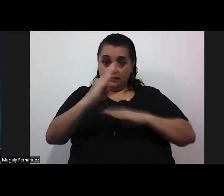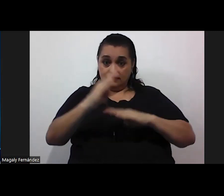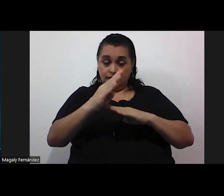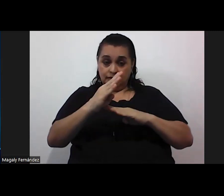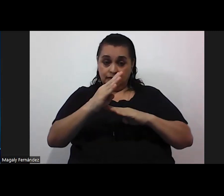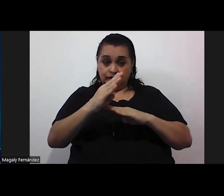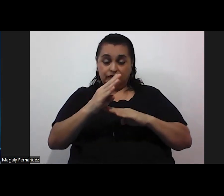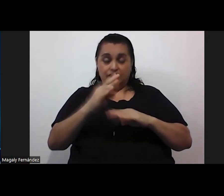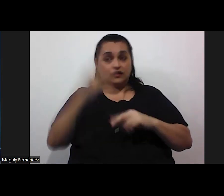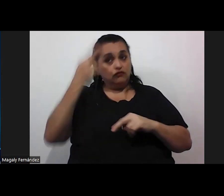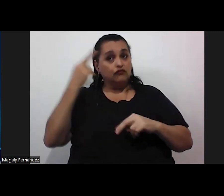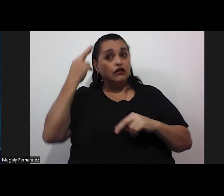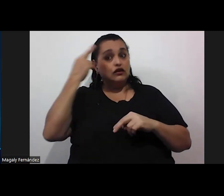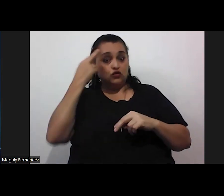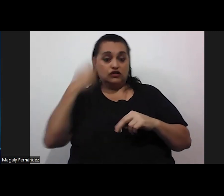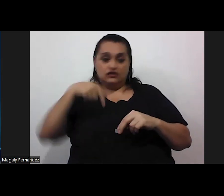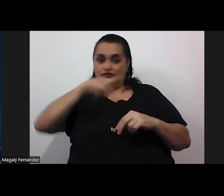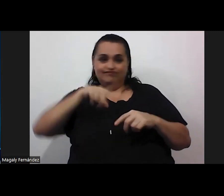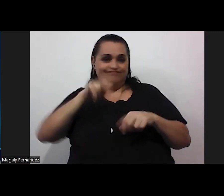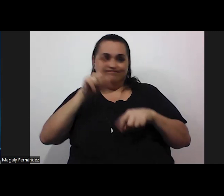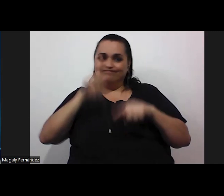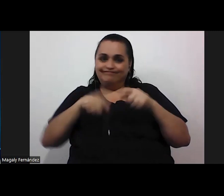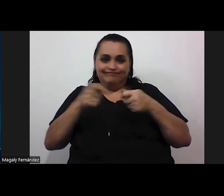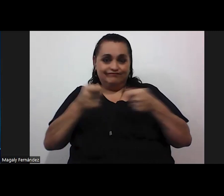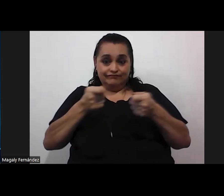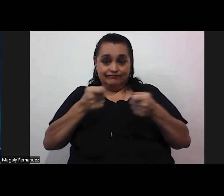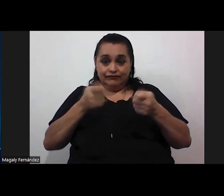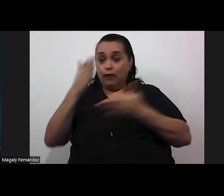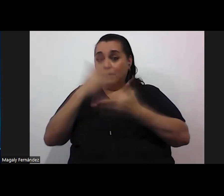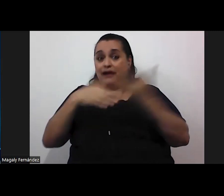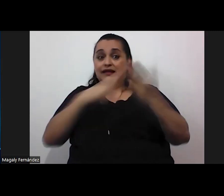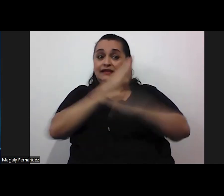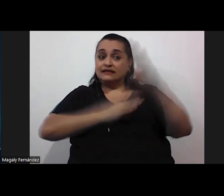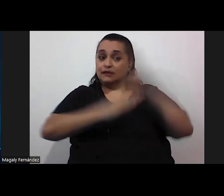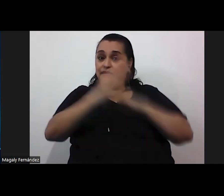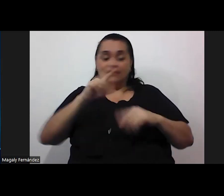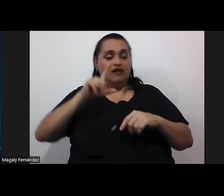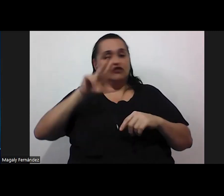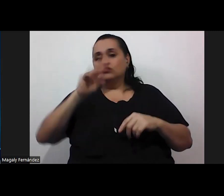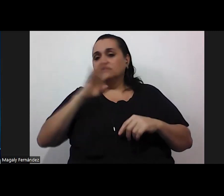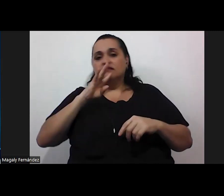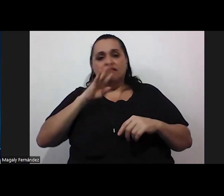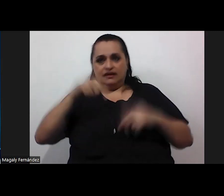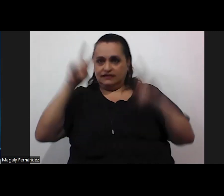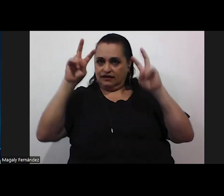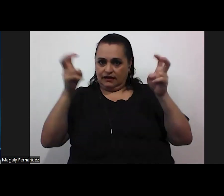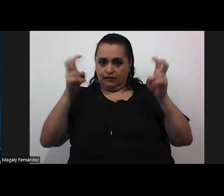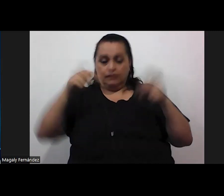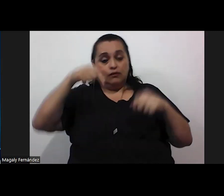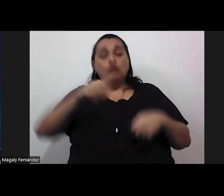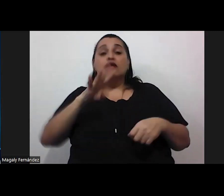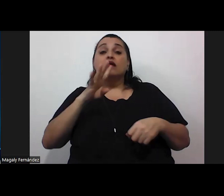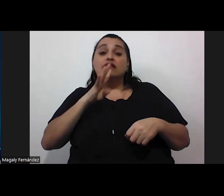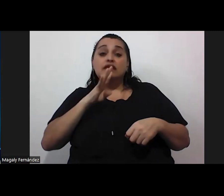razones ajenas a nuestro control, esa parte de discapacidad no se estará abordando en esta temática. Hoy estaremos abordando